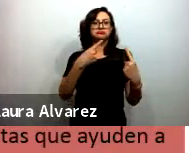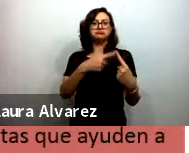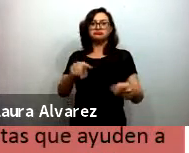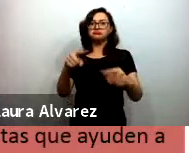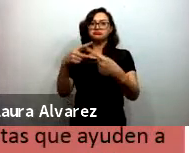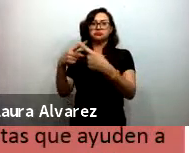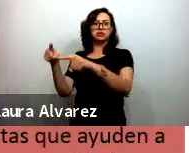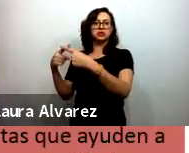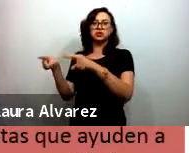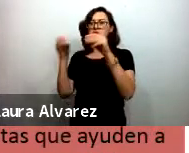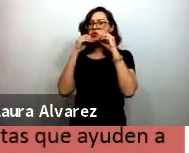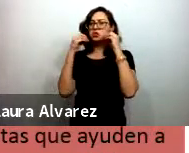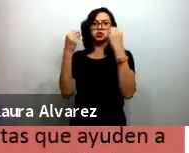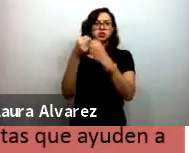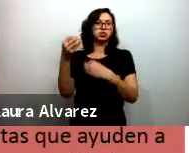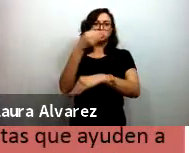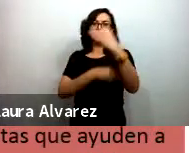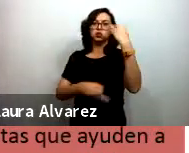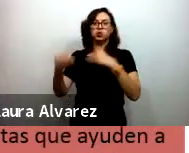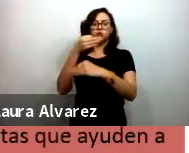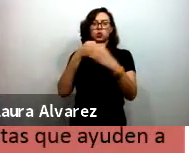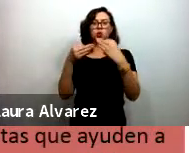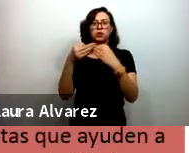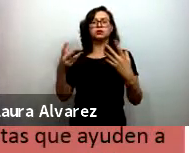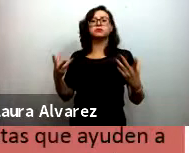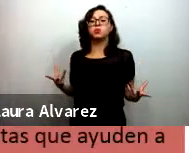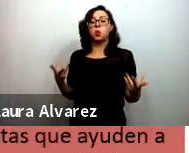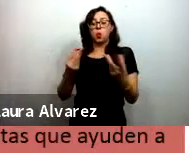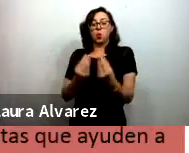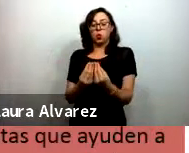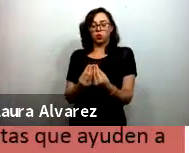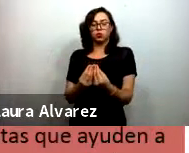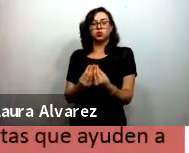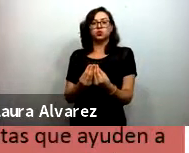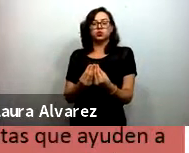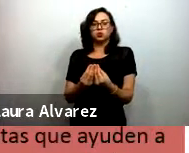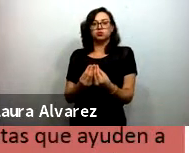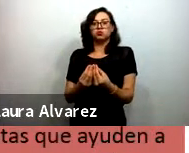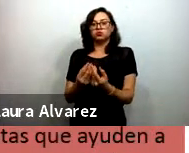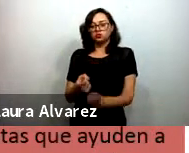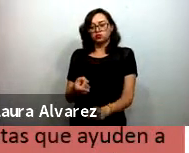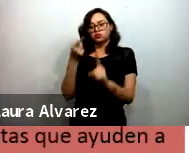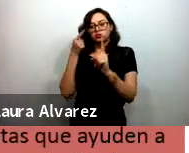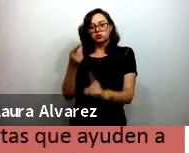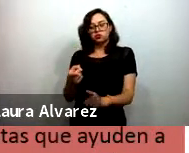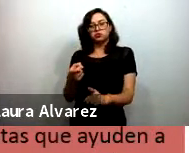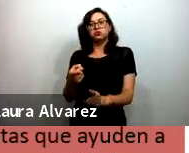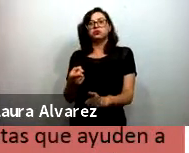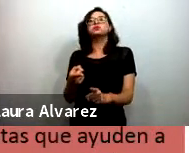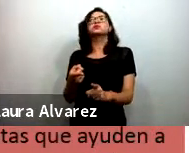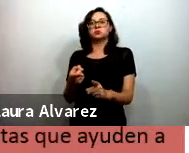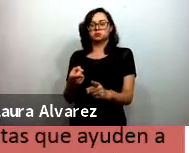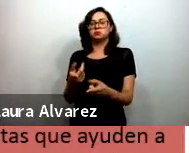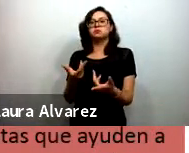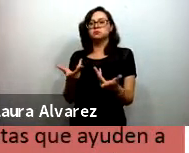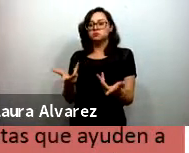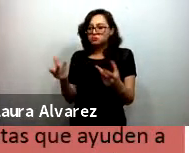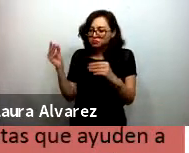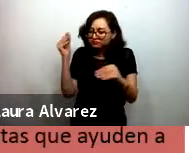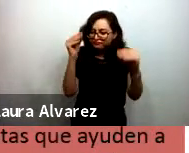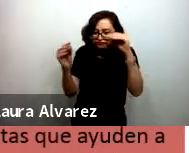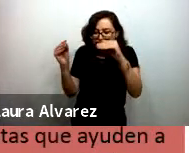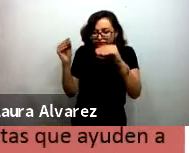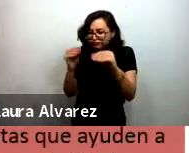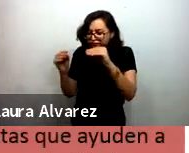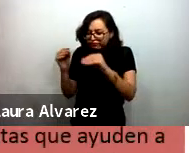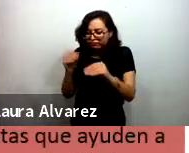organizaciones que nos sumamos a desarrollar un repositorio que contenga herramientas que